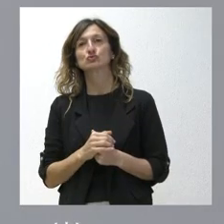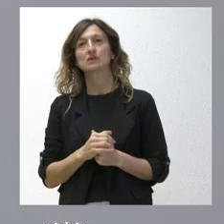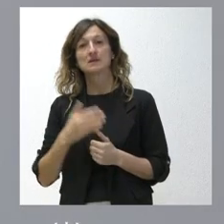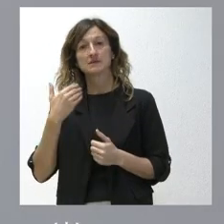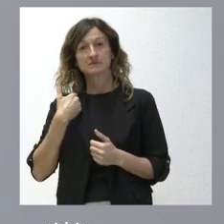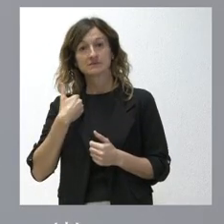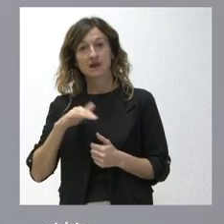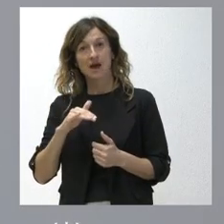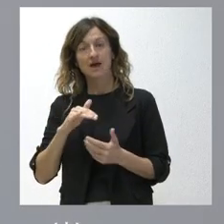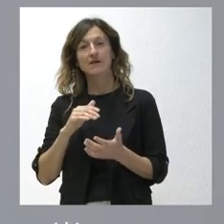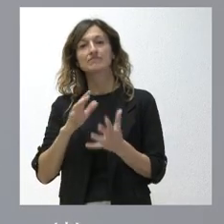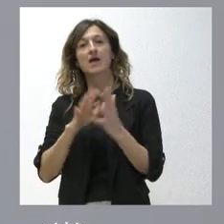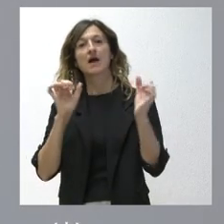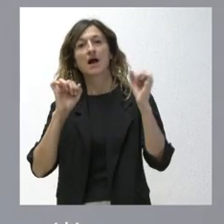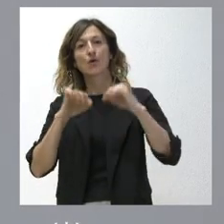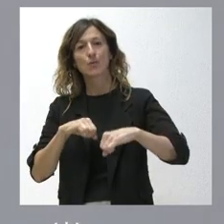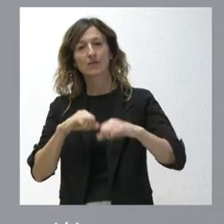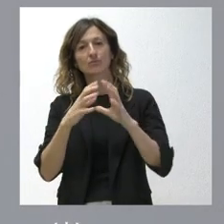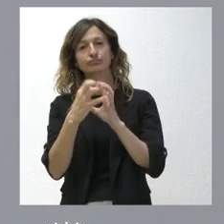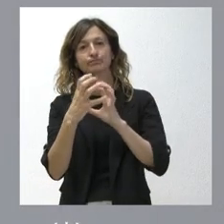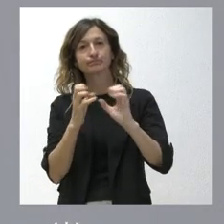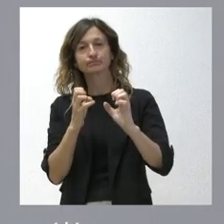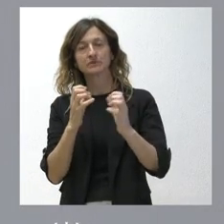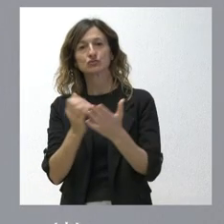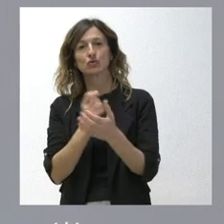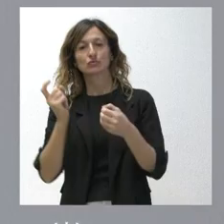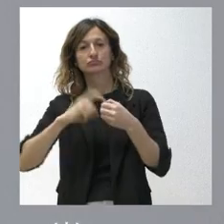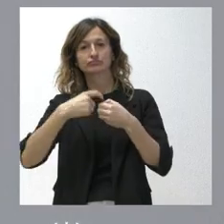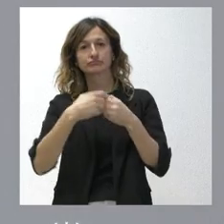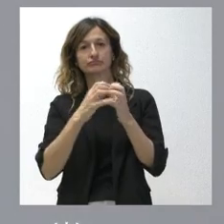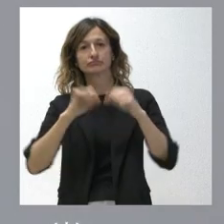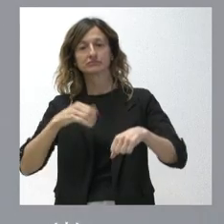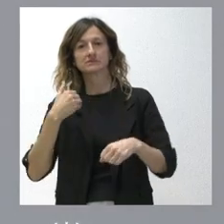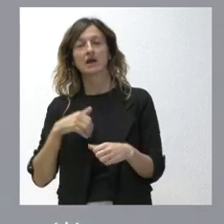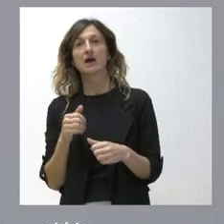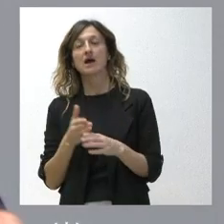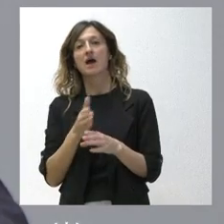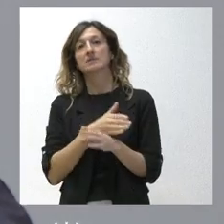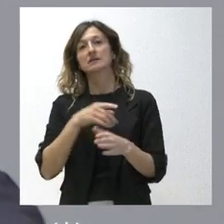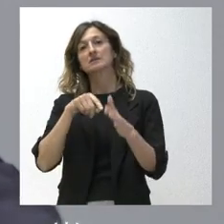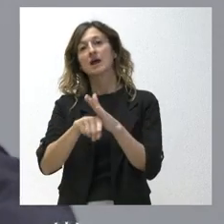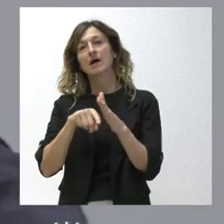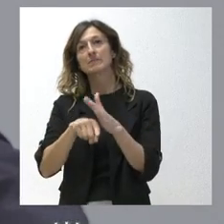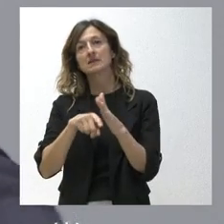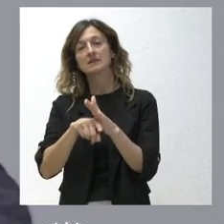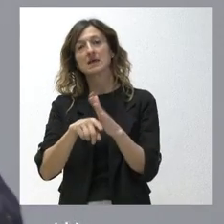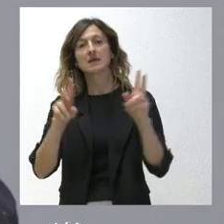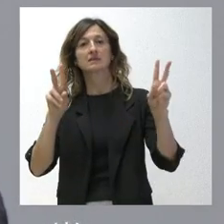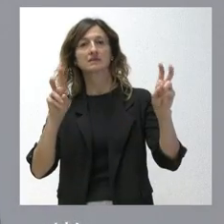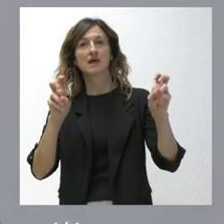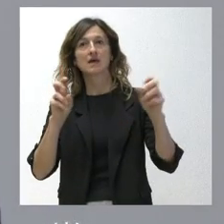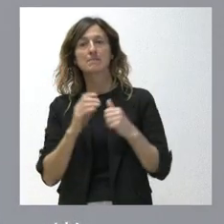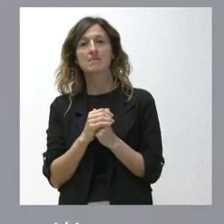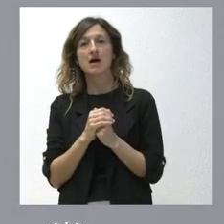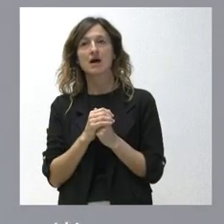con el acuerdo y el consenso de todos los partícipes. Ha pasado por el trámite de gran parte de